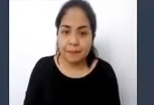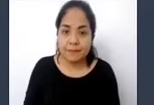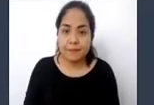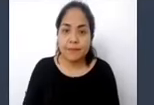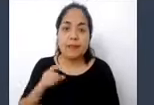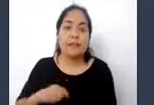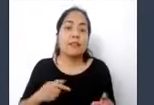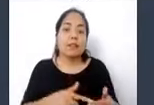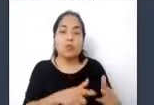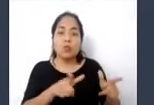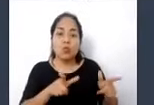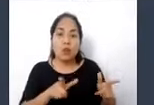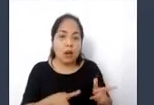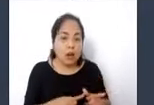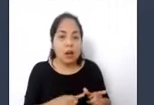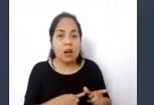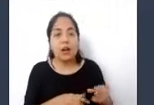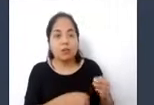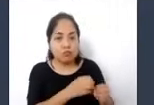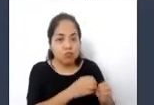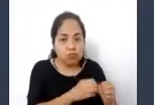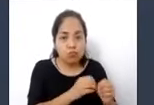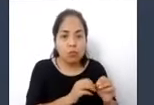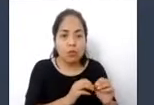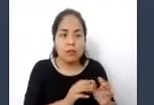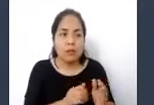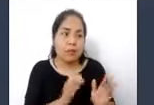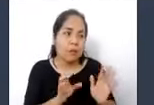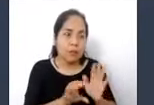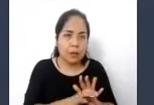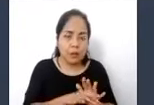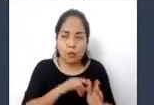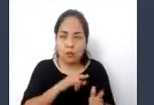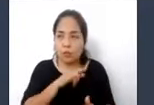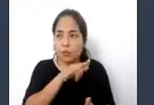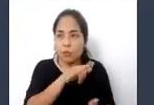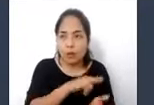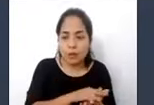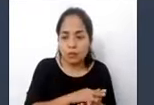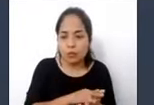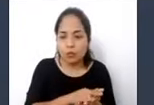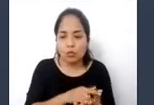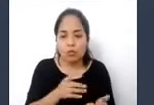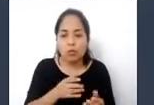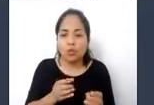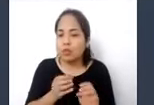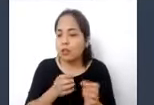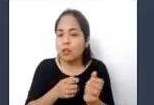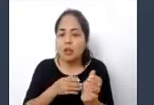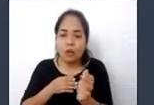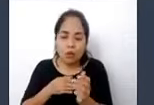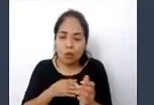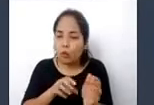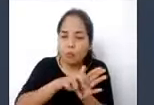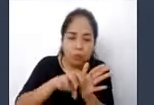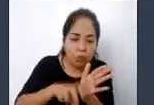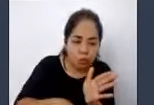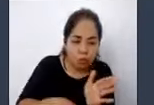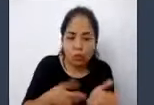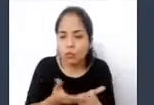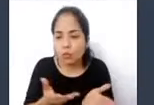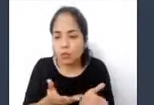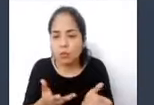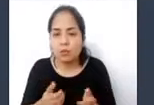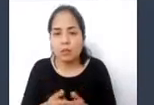infraestructura. Me refiero a aeropuertos, terminales terrestres, paraderos, puertos, estaciones ferroviarias.